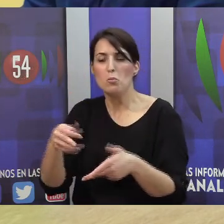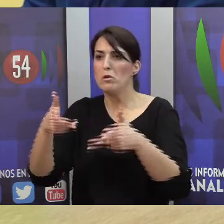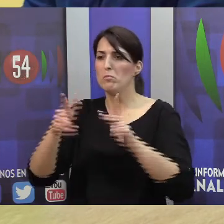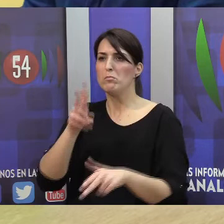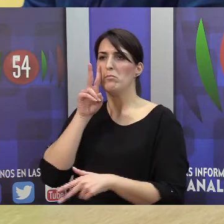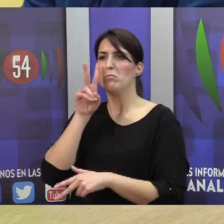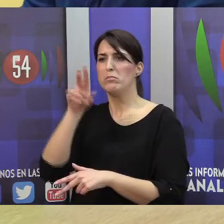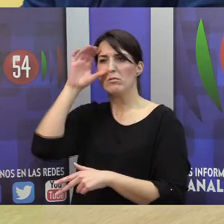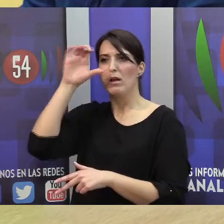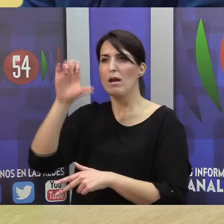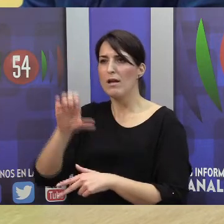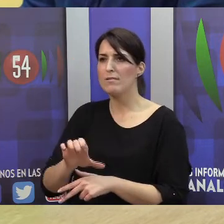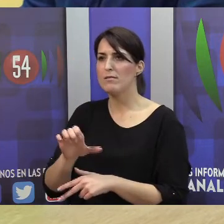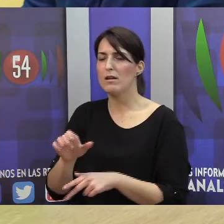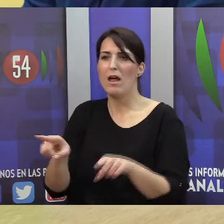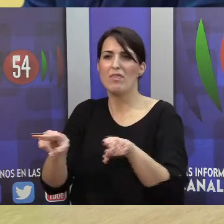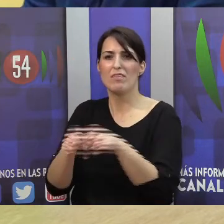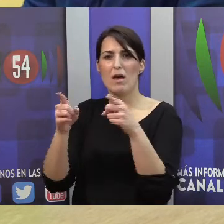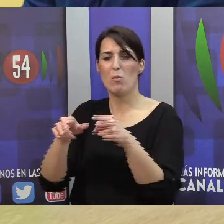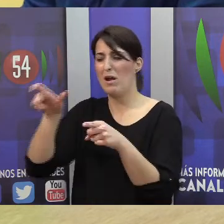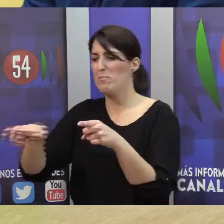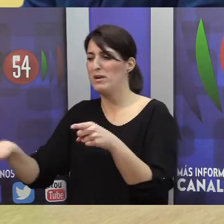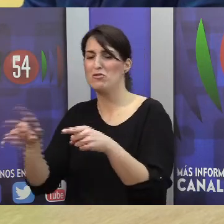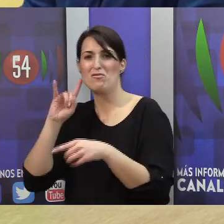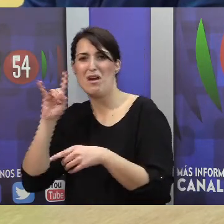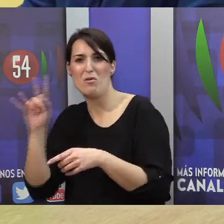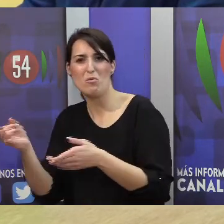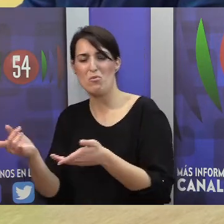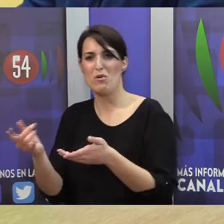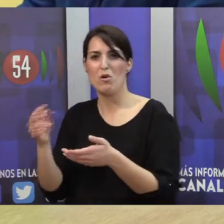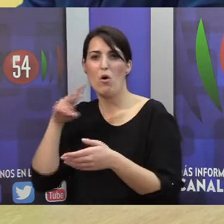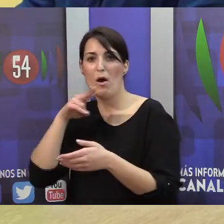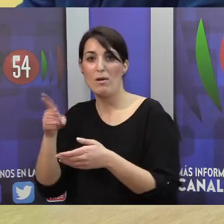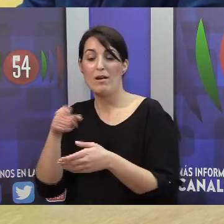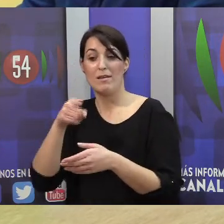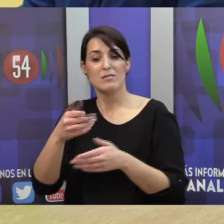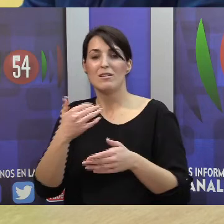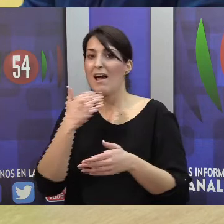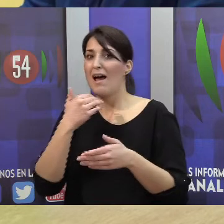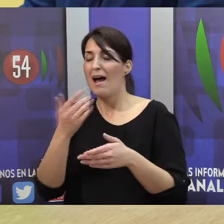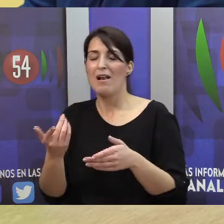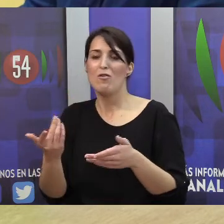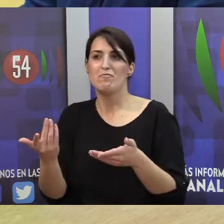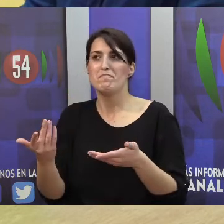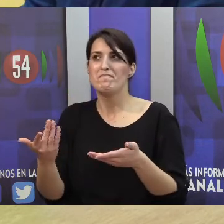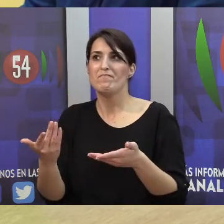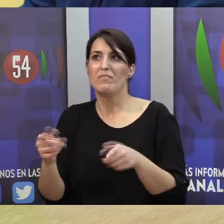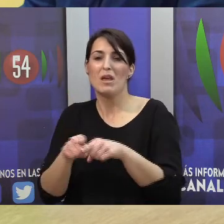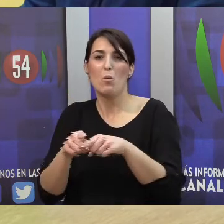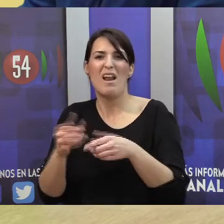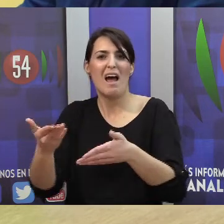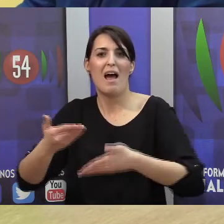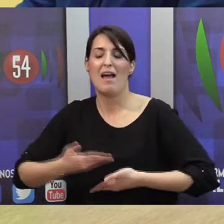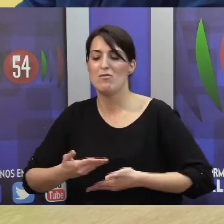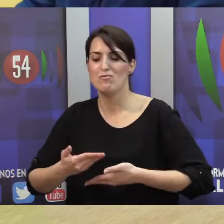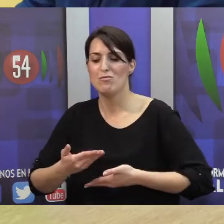están diciendo, aunque estén hablando a tu lado, aunque estén eso, y es algo que ocurre con todas las ayudas que surgen para la discapacidad, aunque